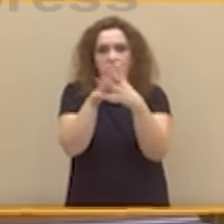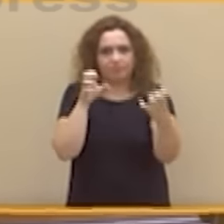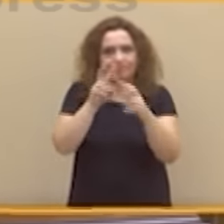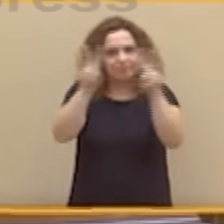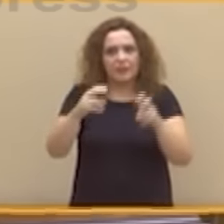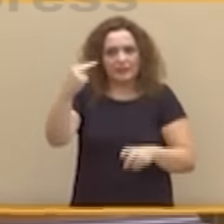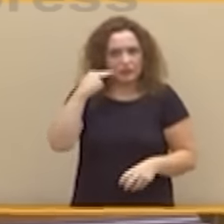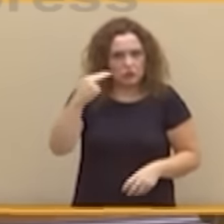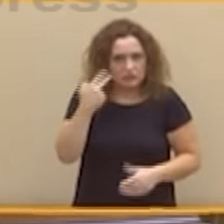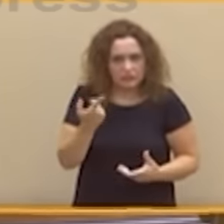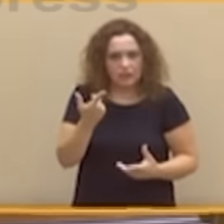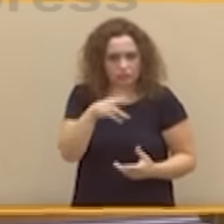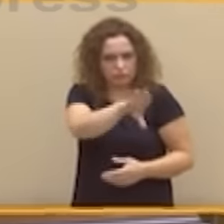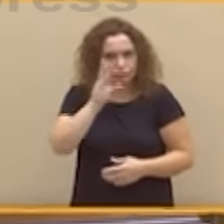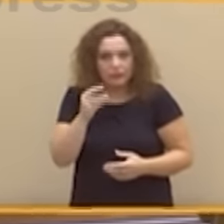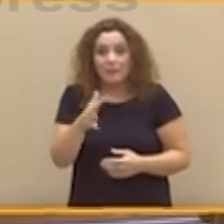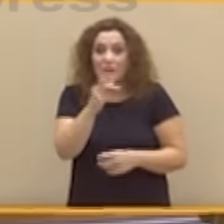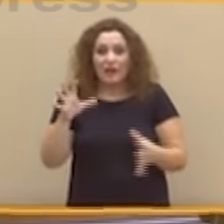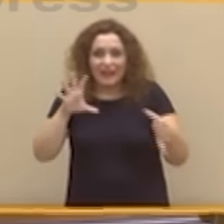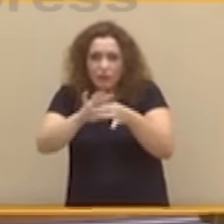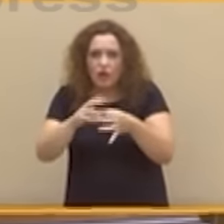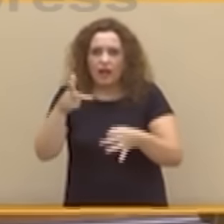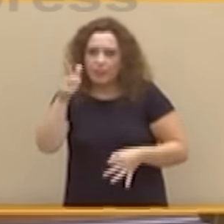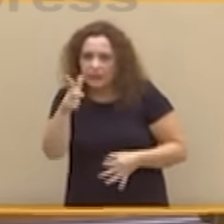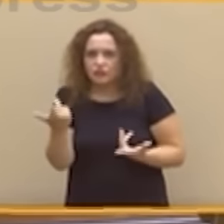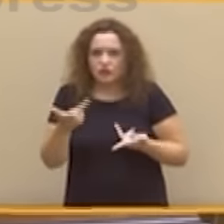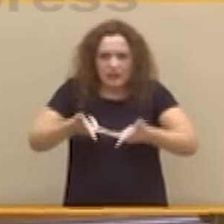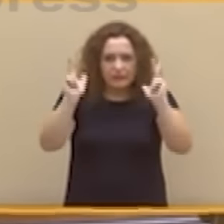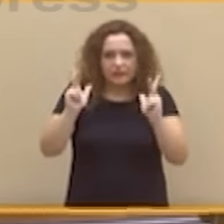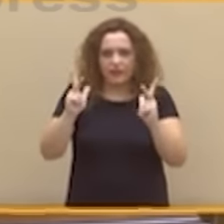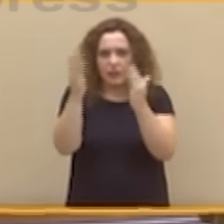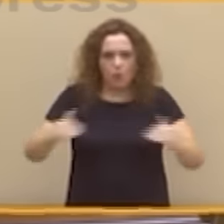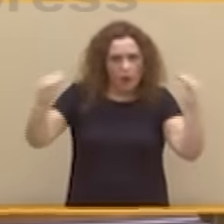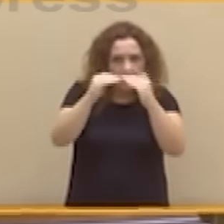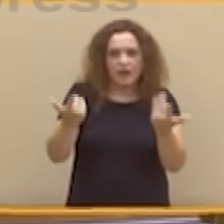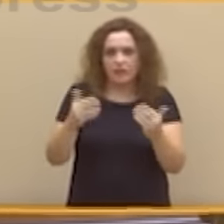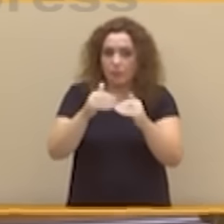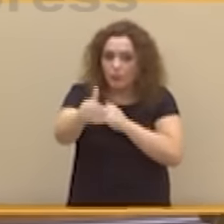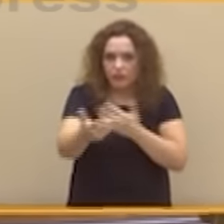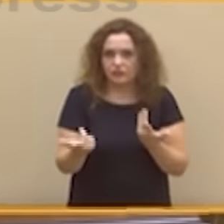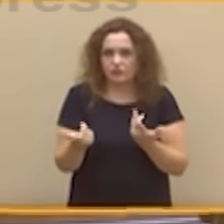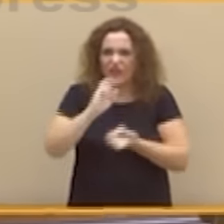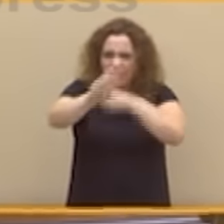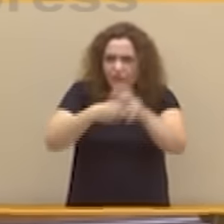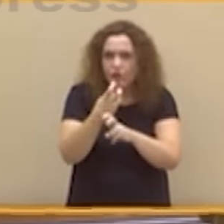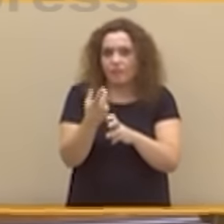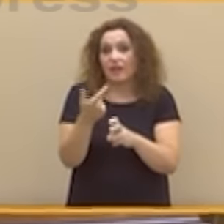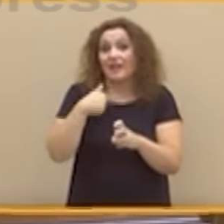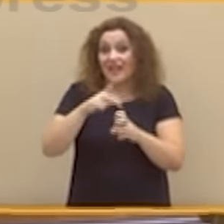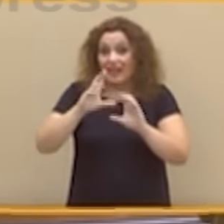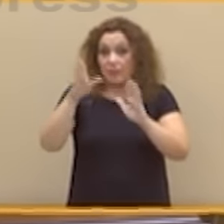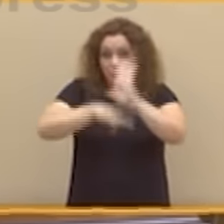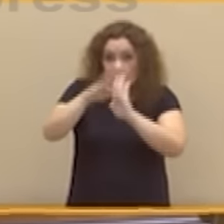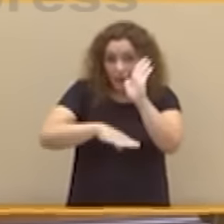referido a derechos, libertades, igualdad, progreso, reformas y regeneración, el programa del Partido Socialista es una enmienda a la